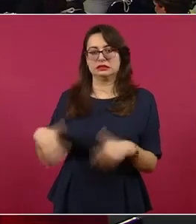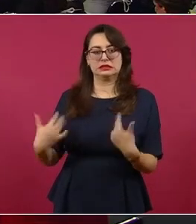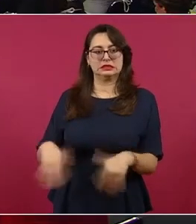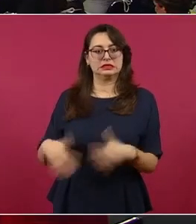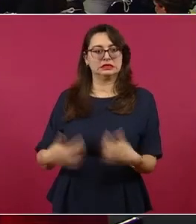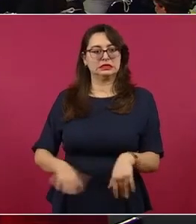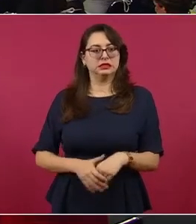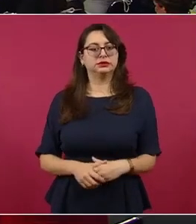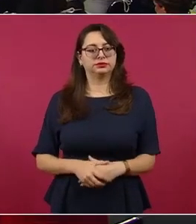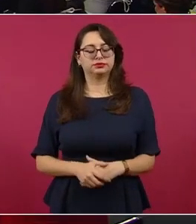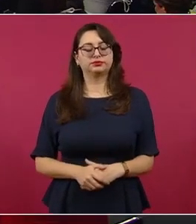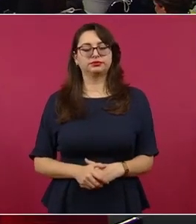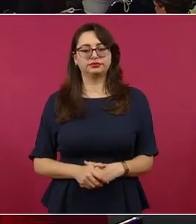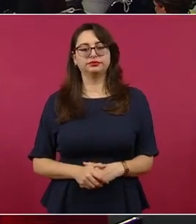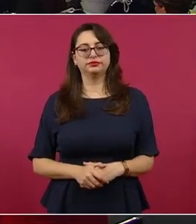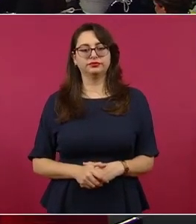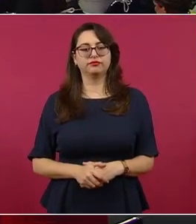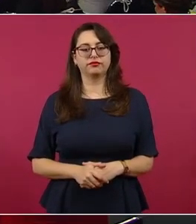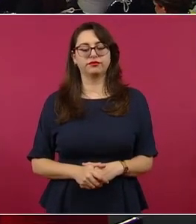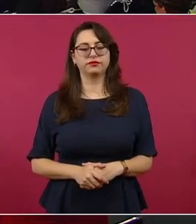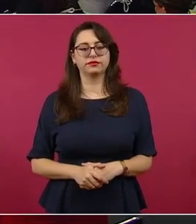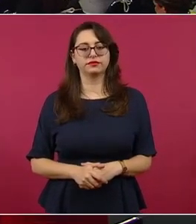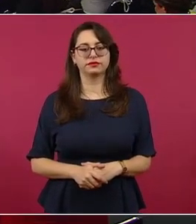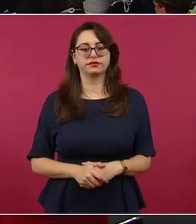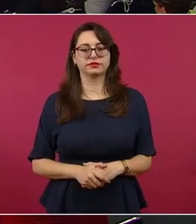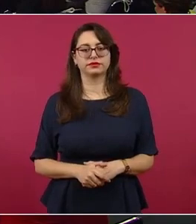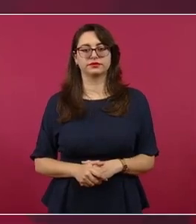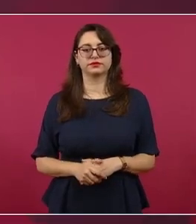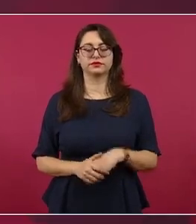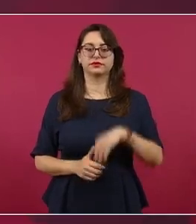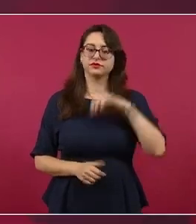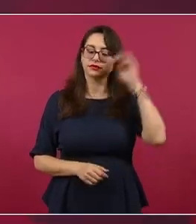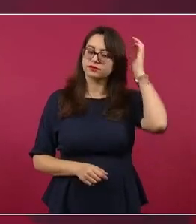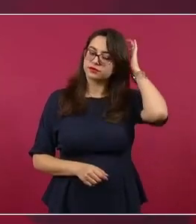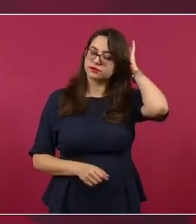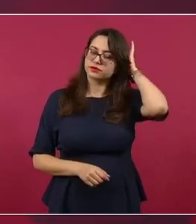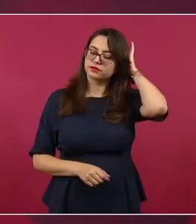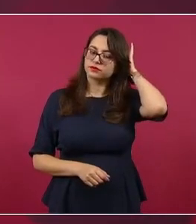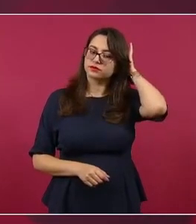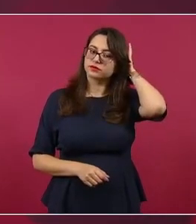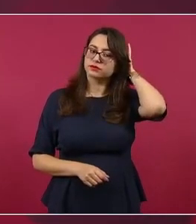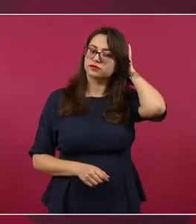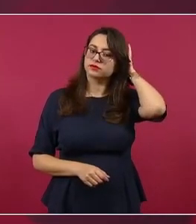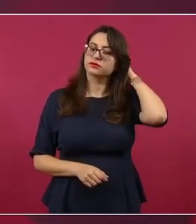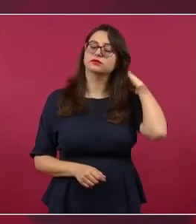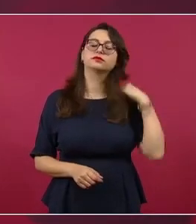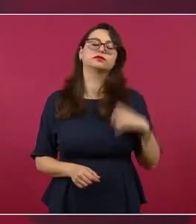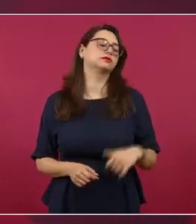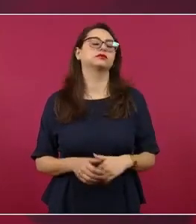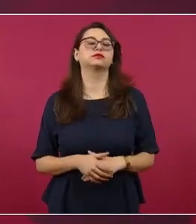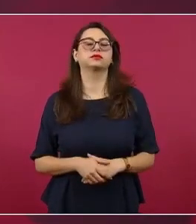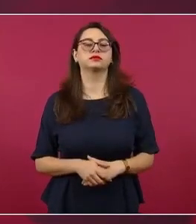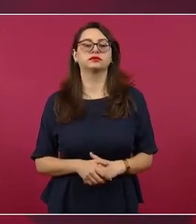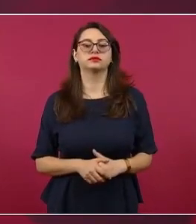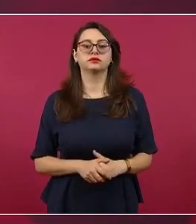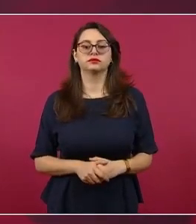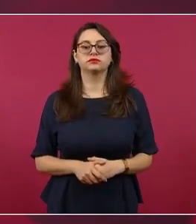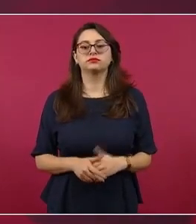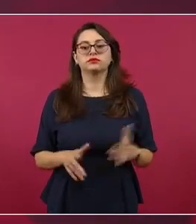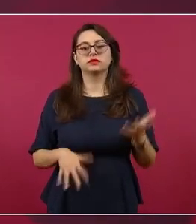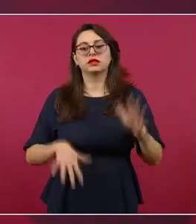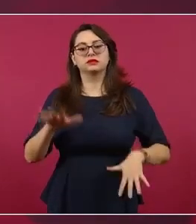Entonces, porque a veces nos quejamos que los conservadores de